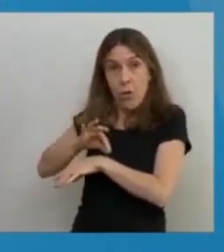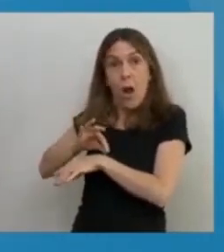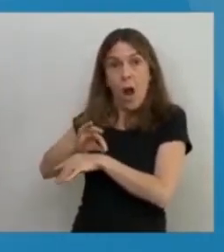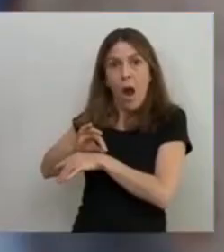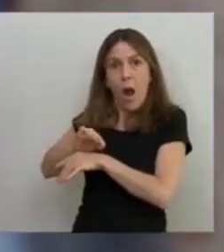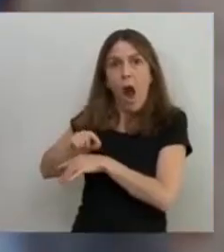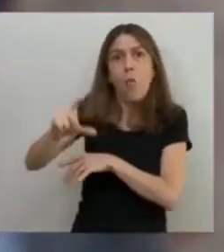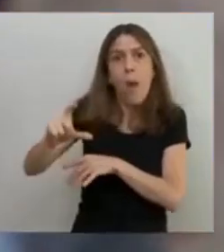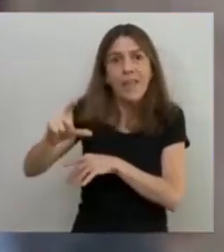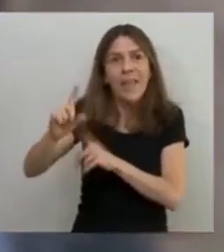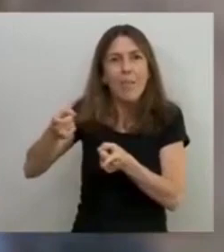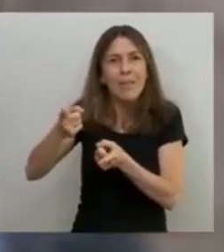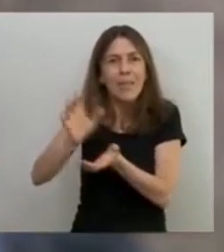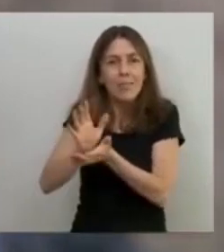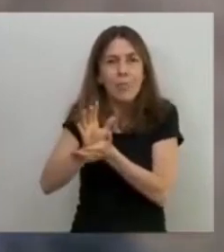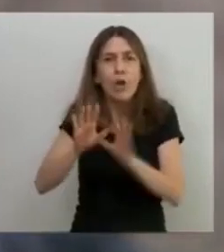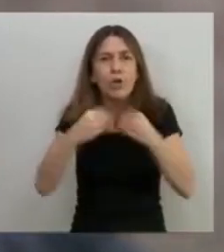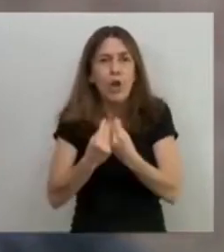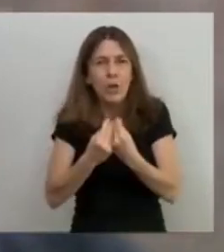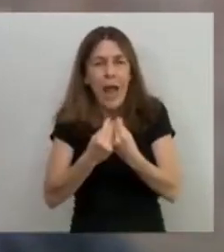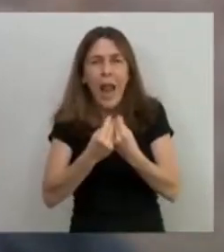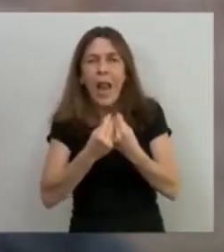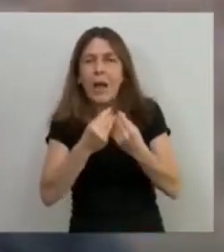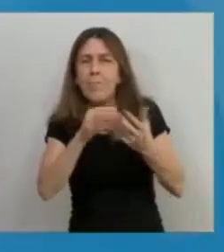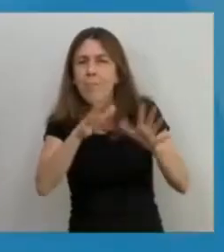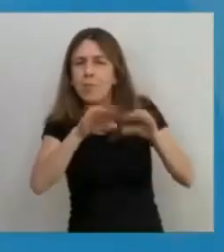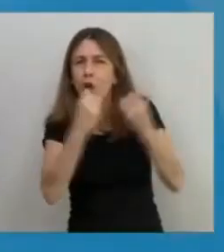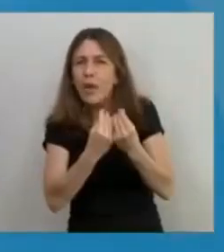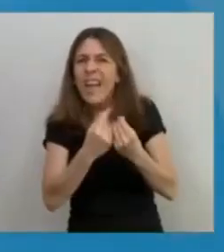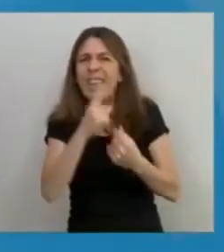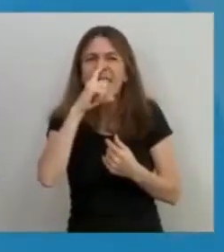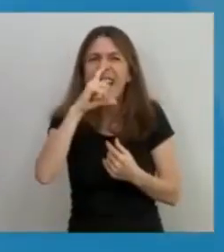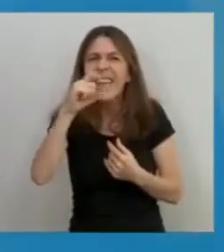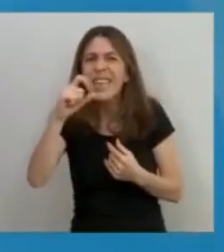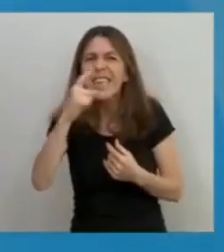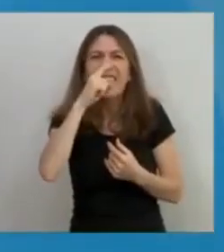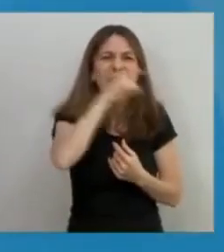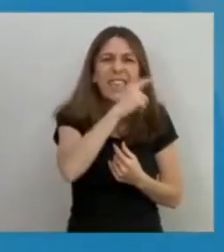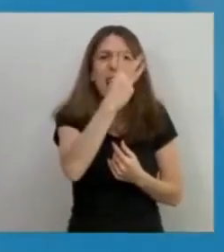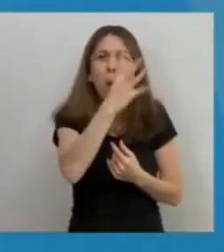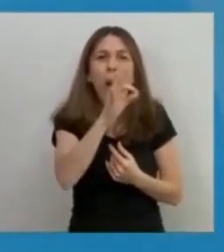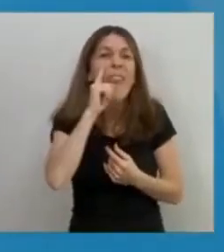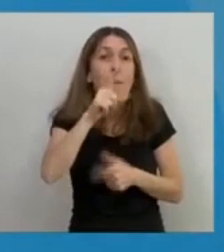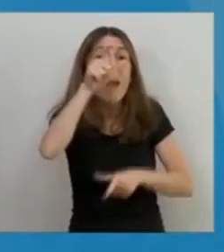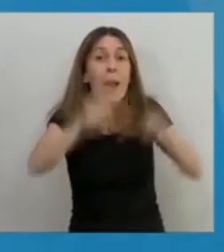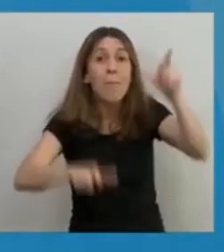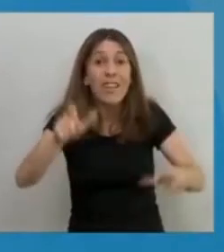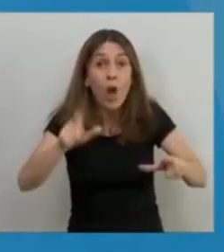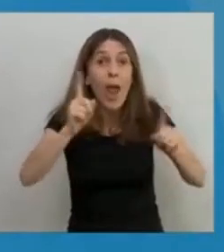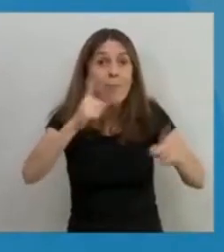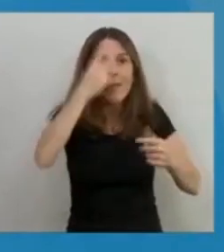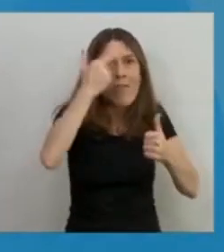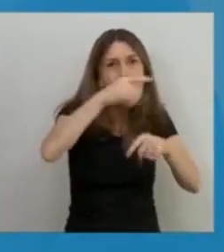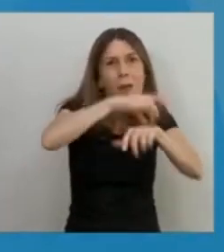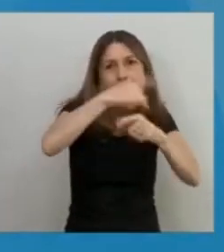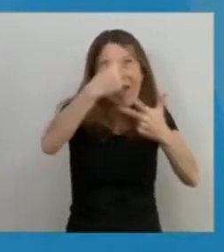este bono y sumarán en total 740.000 personas del sistema de salud